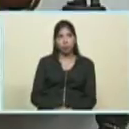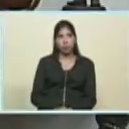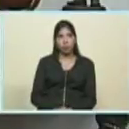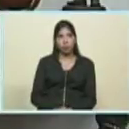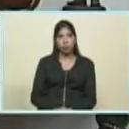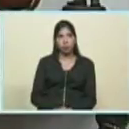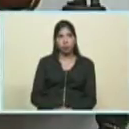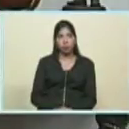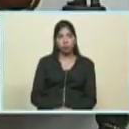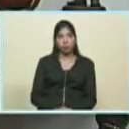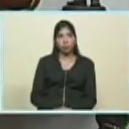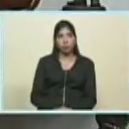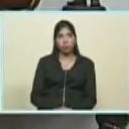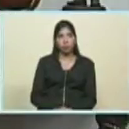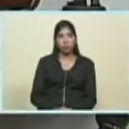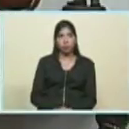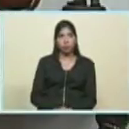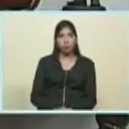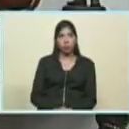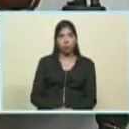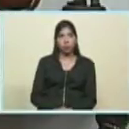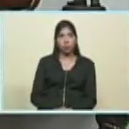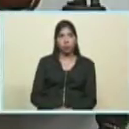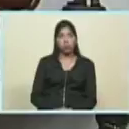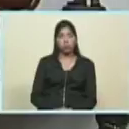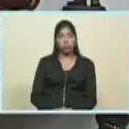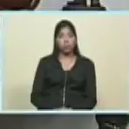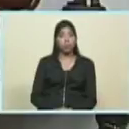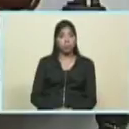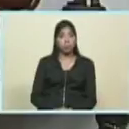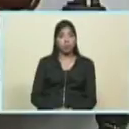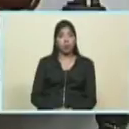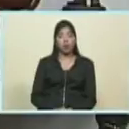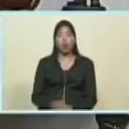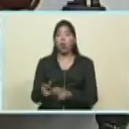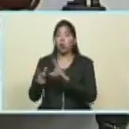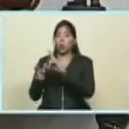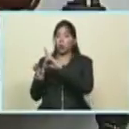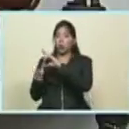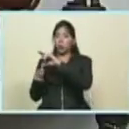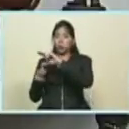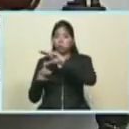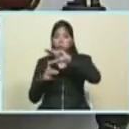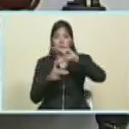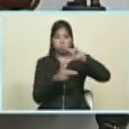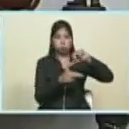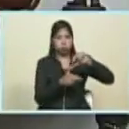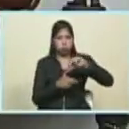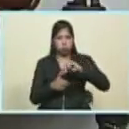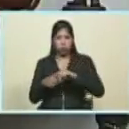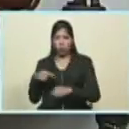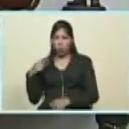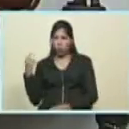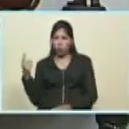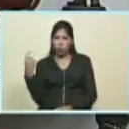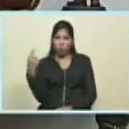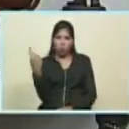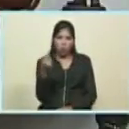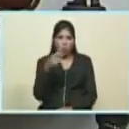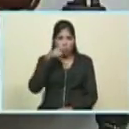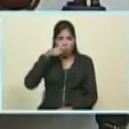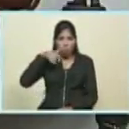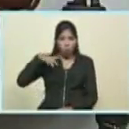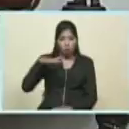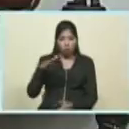y yo digo esto porque cuando suceden estas tragedias como el huracán Irma que ha destrozado a varios pueblos